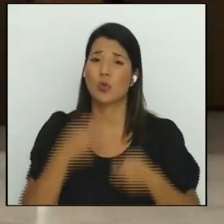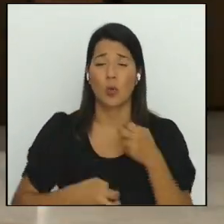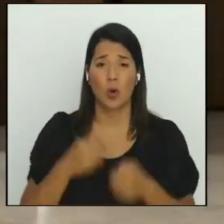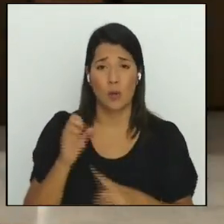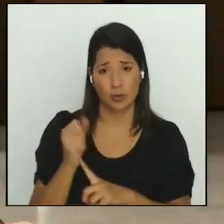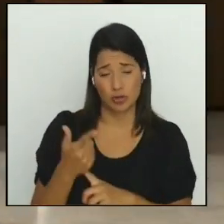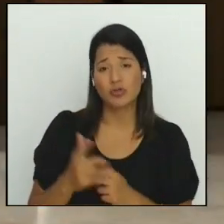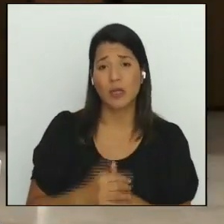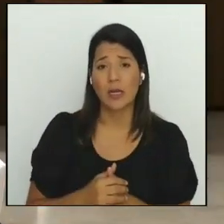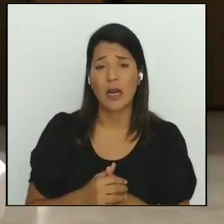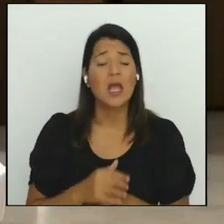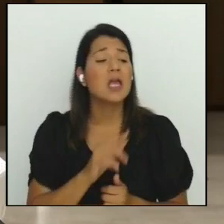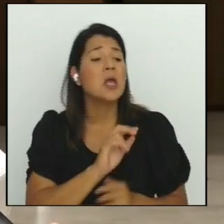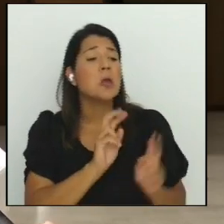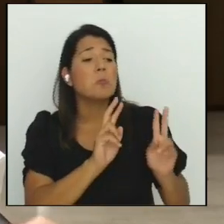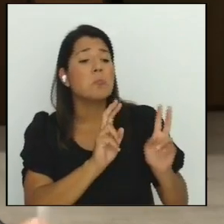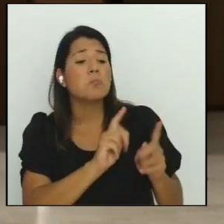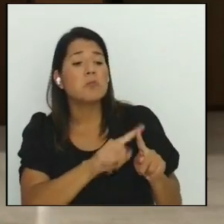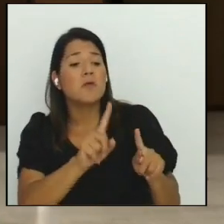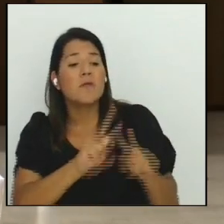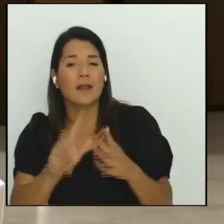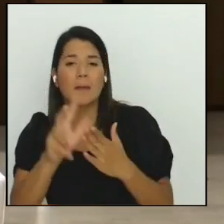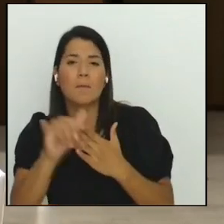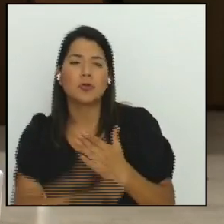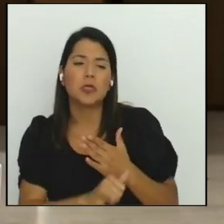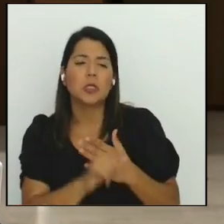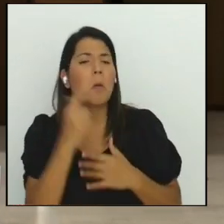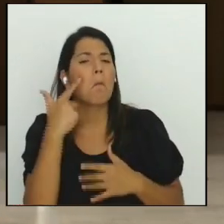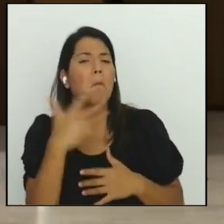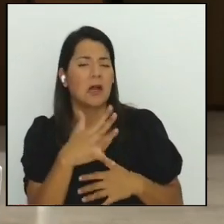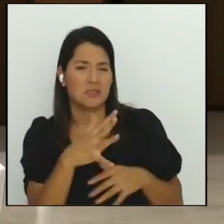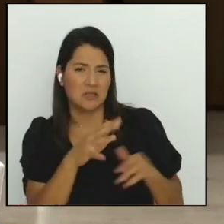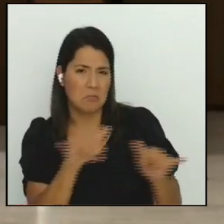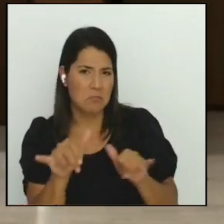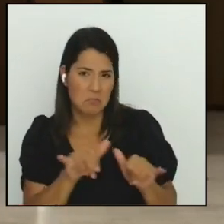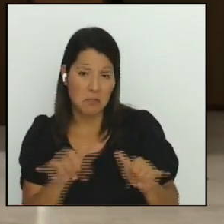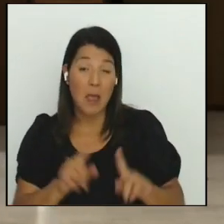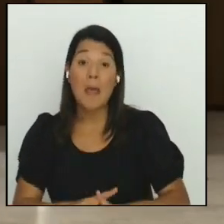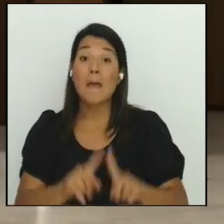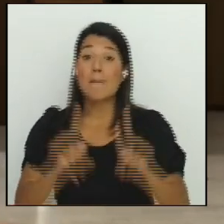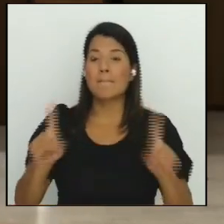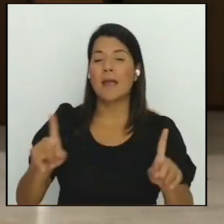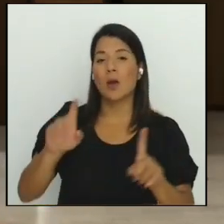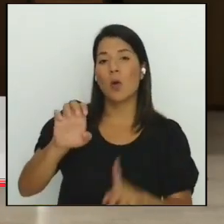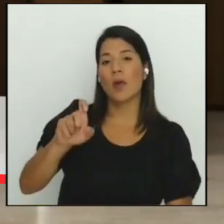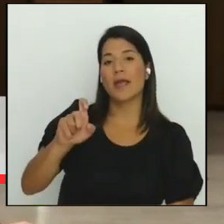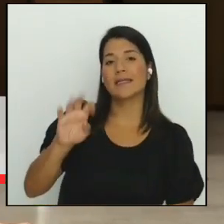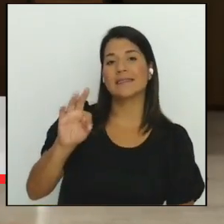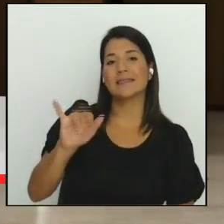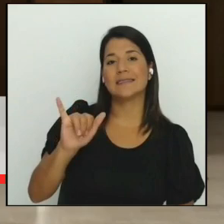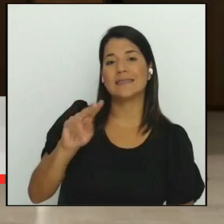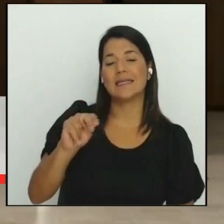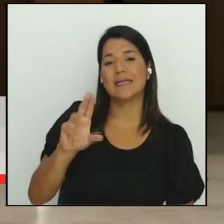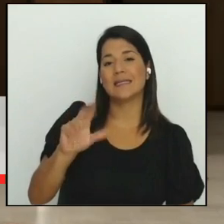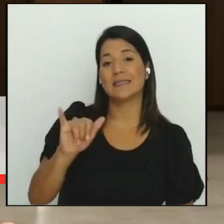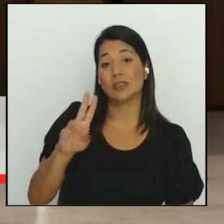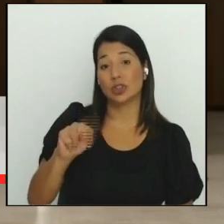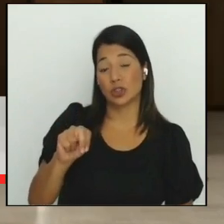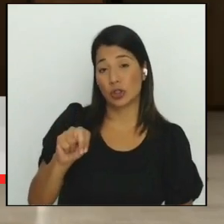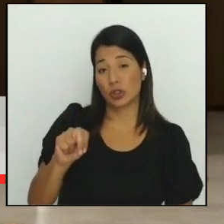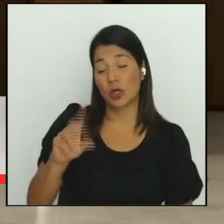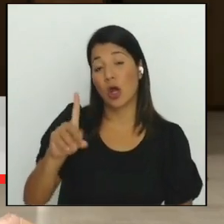similitud. Lo que pasa es que el de extinción de dominio se le confiscan incluso por sospecha, pero ya